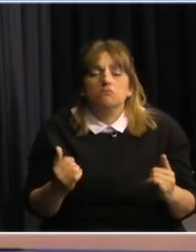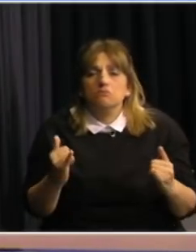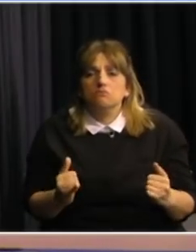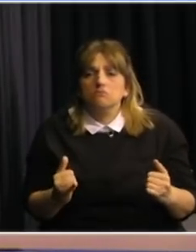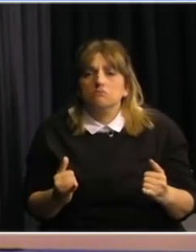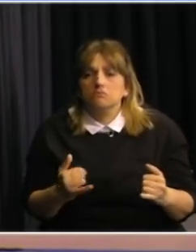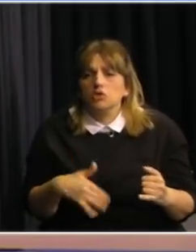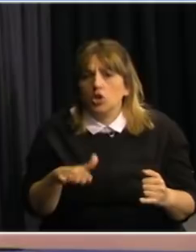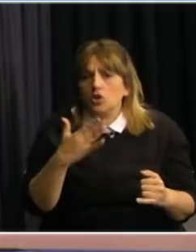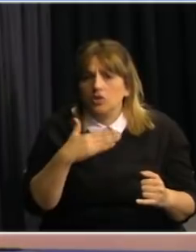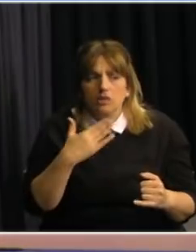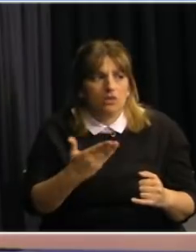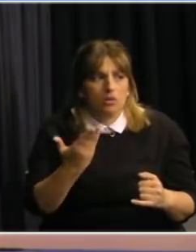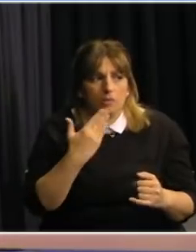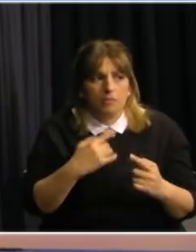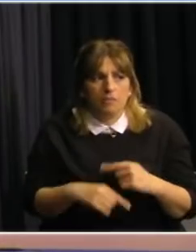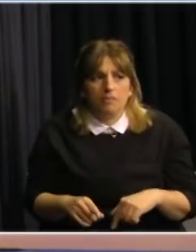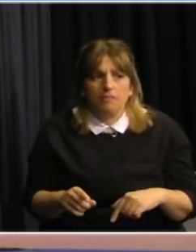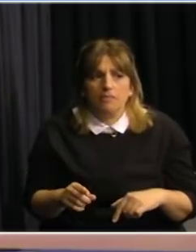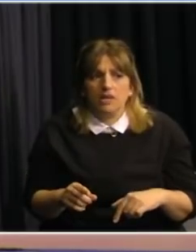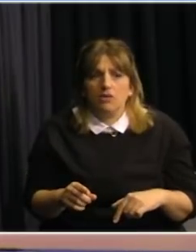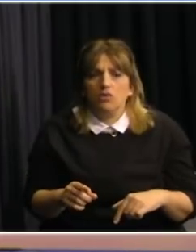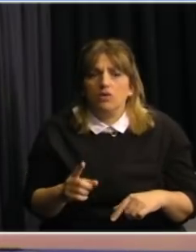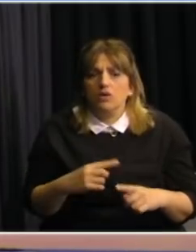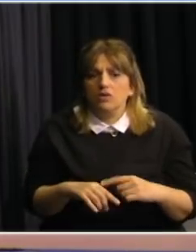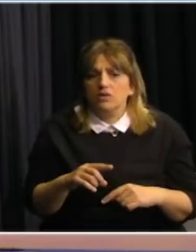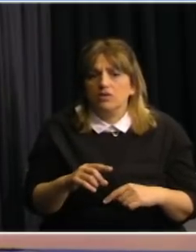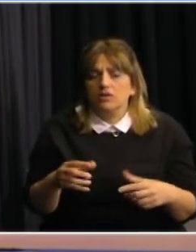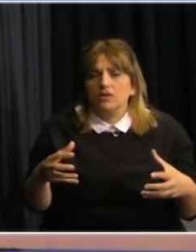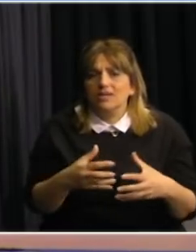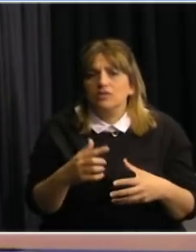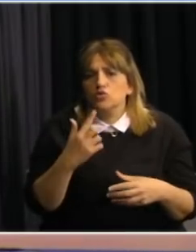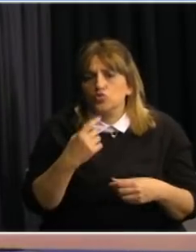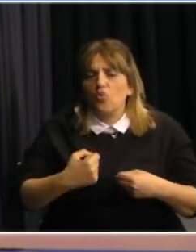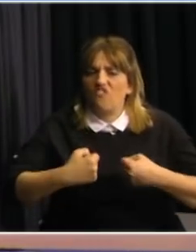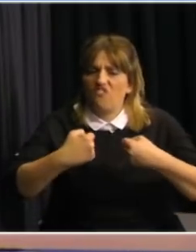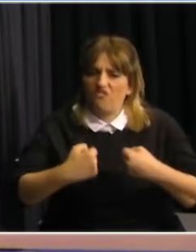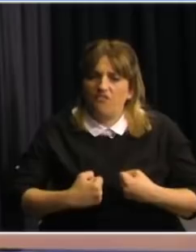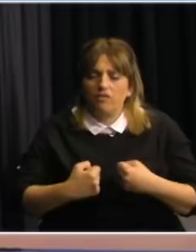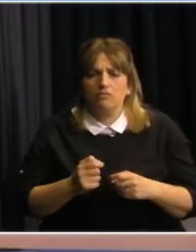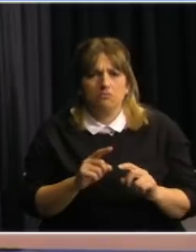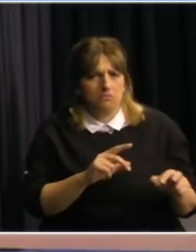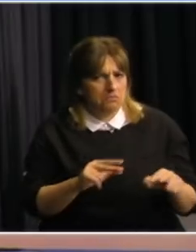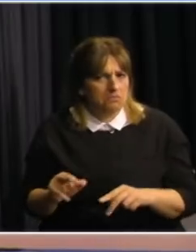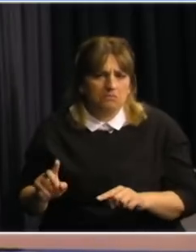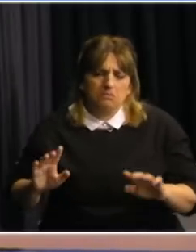entiendo la pregunta creo que el criterio de cuarentenado es el mismo